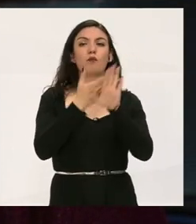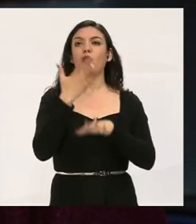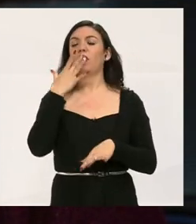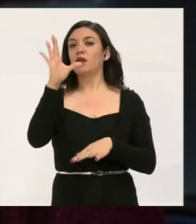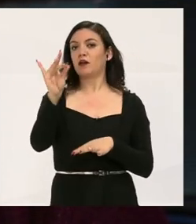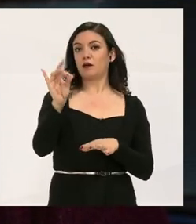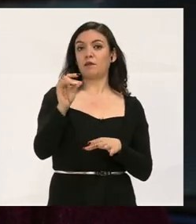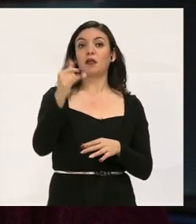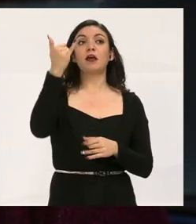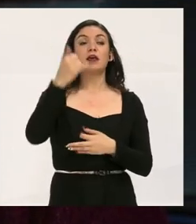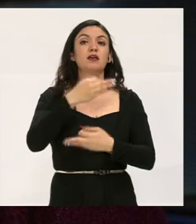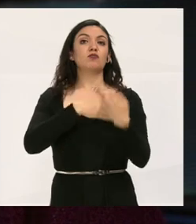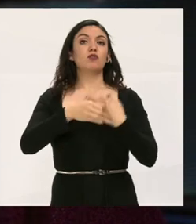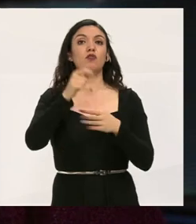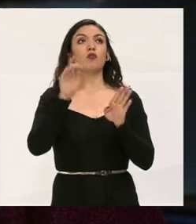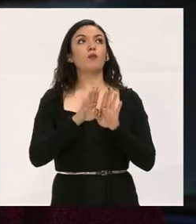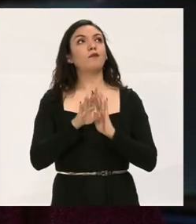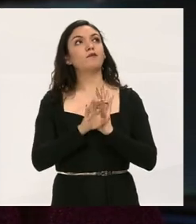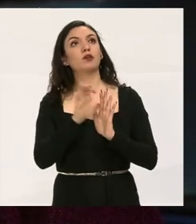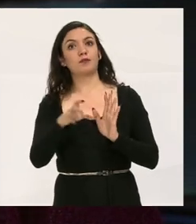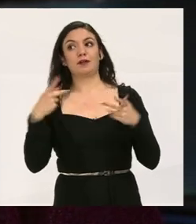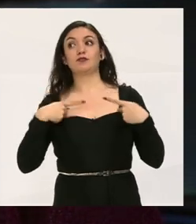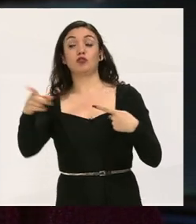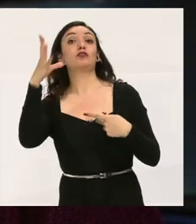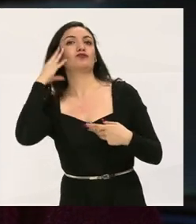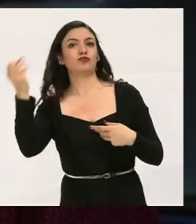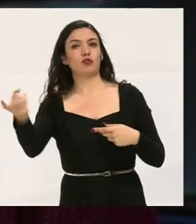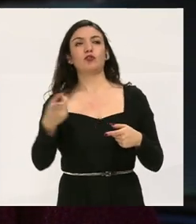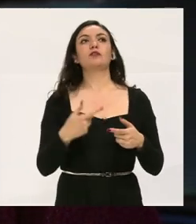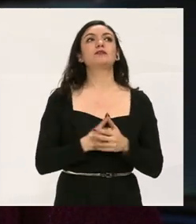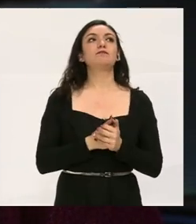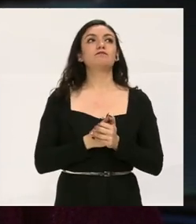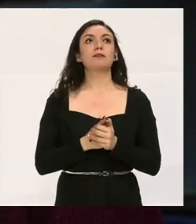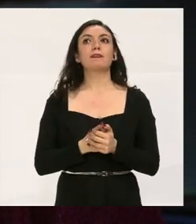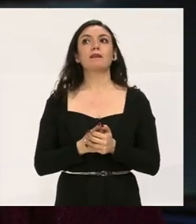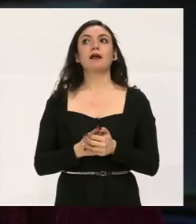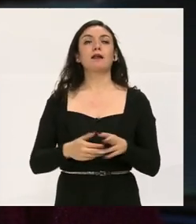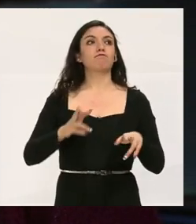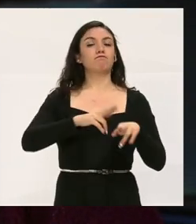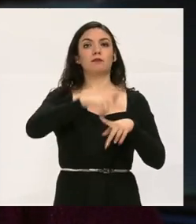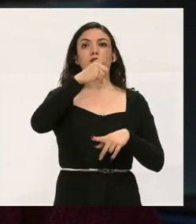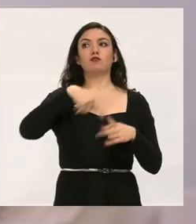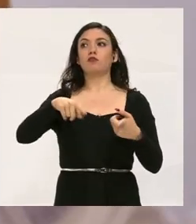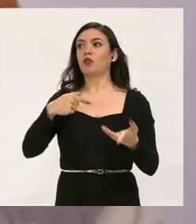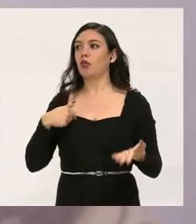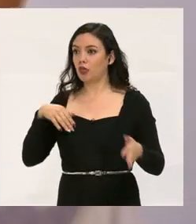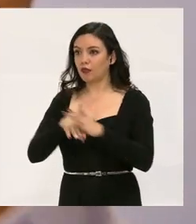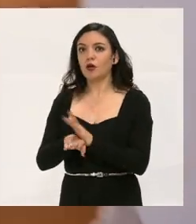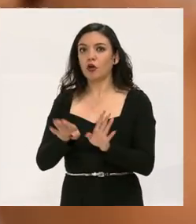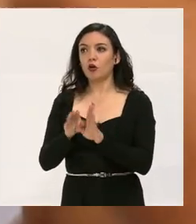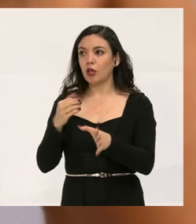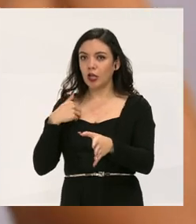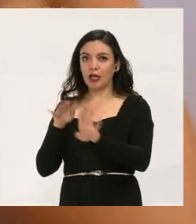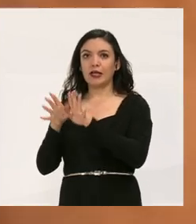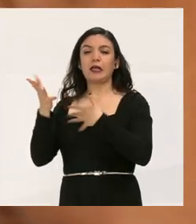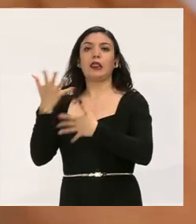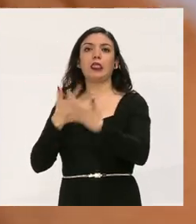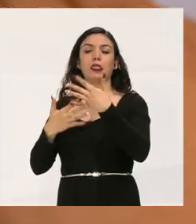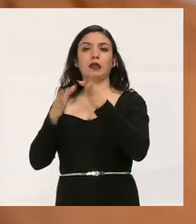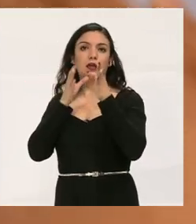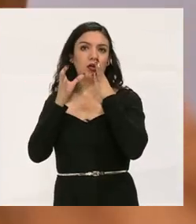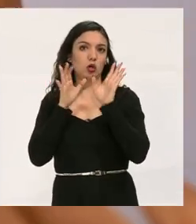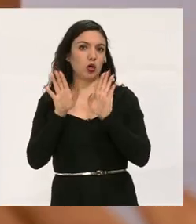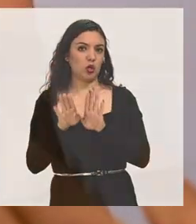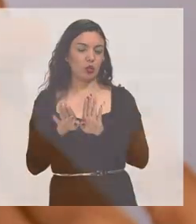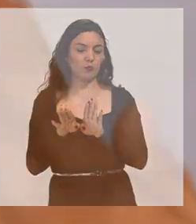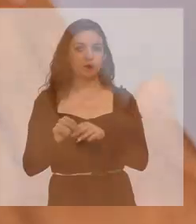comunicación muy rápido, o en este caso para los chicos de sordos, pues sí, la mayoría entramos sin saber cómo comunicarnos.